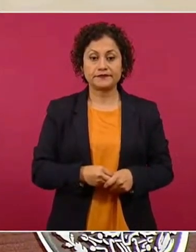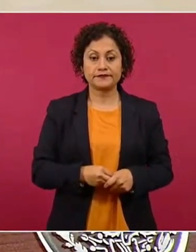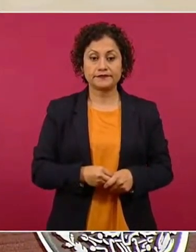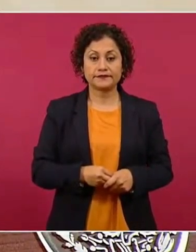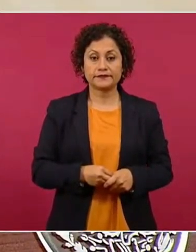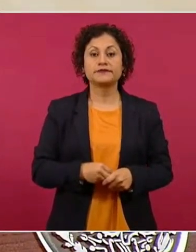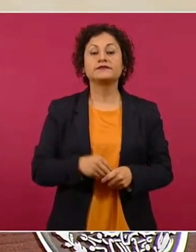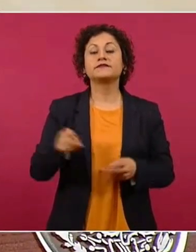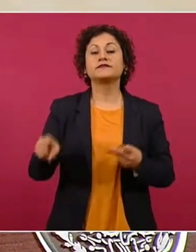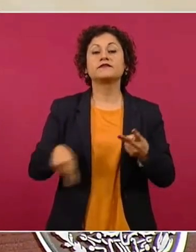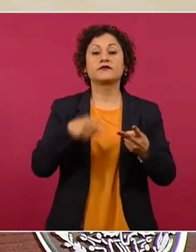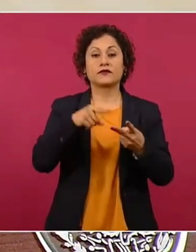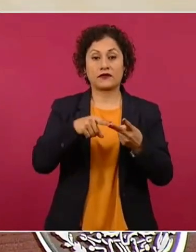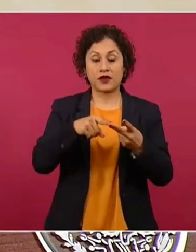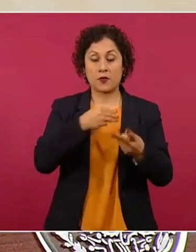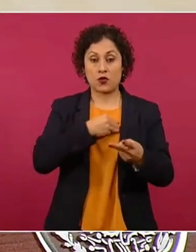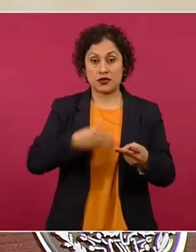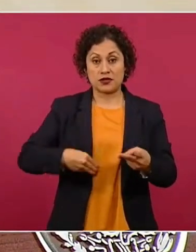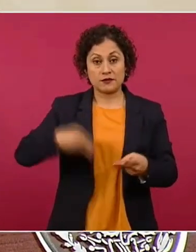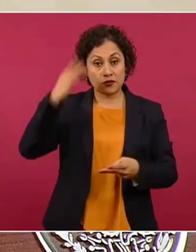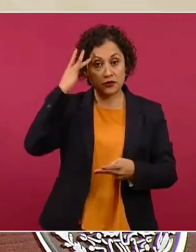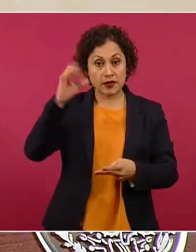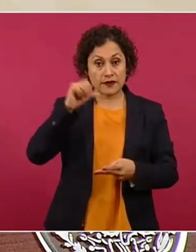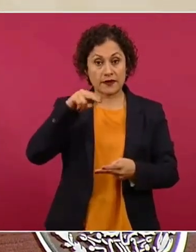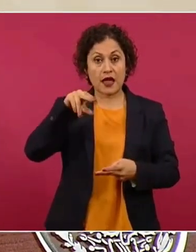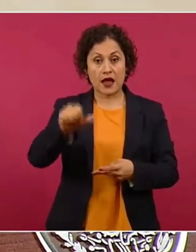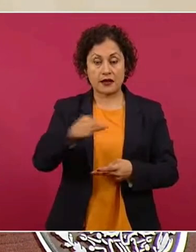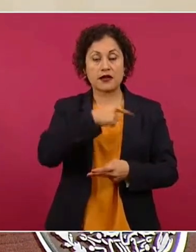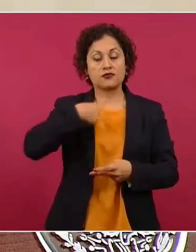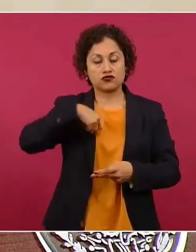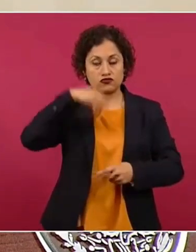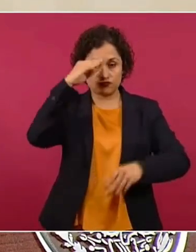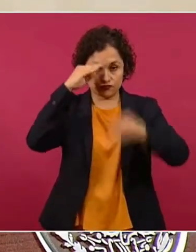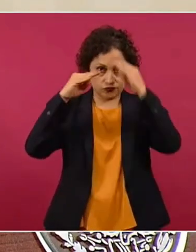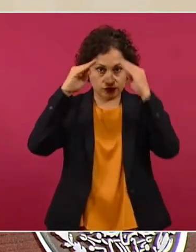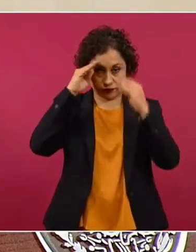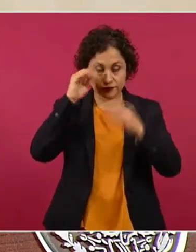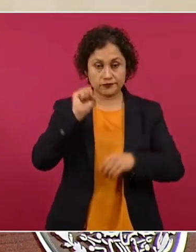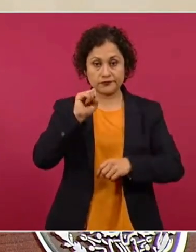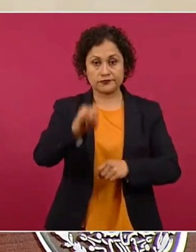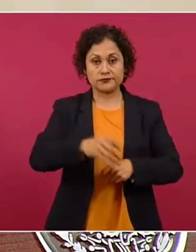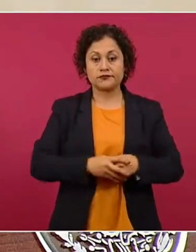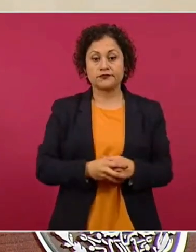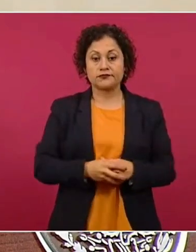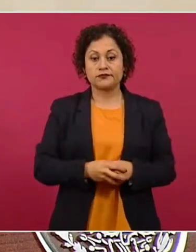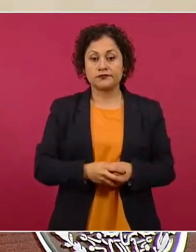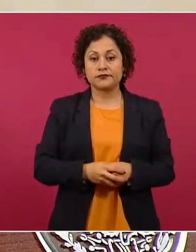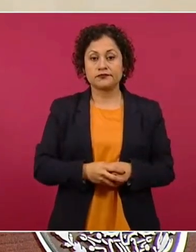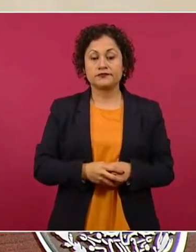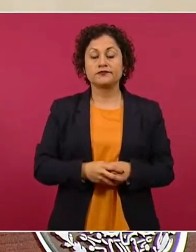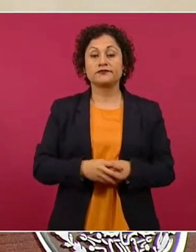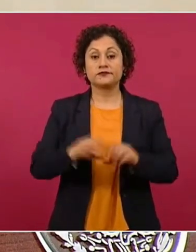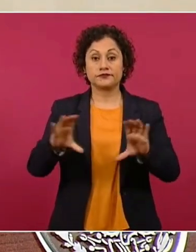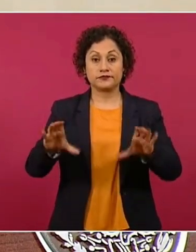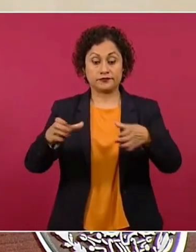Lo de Santana lo tomamos en cuenta. Santana para la gente,